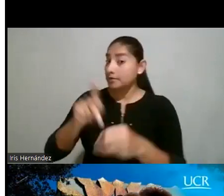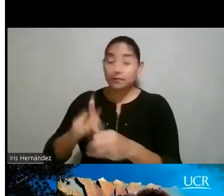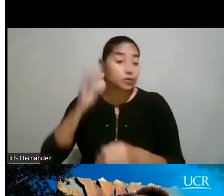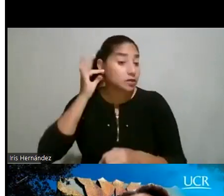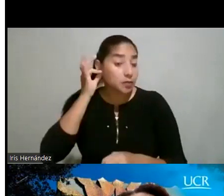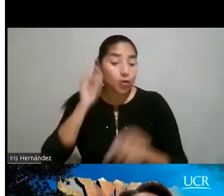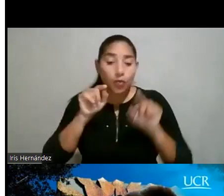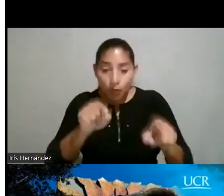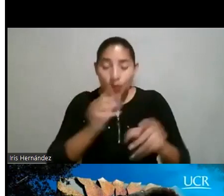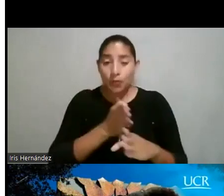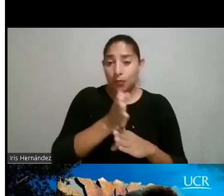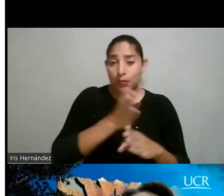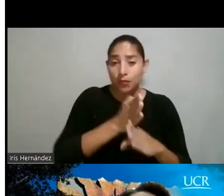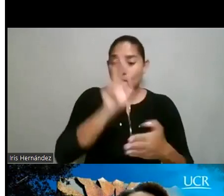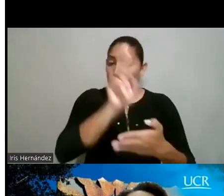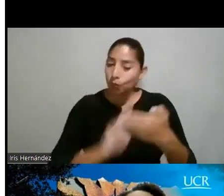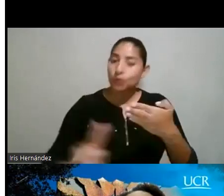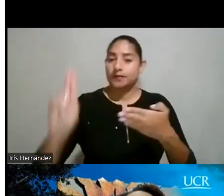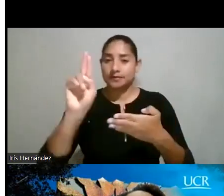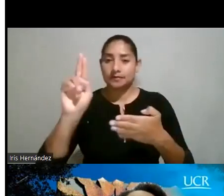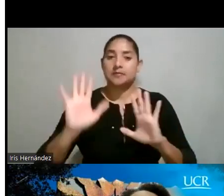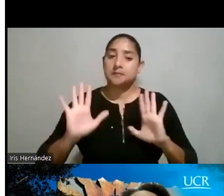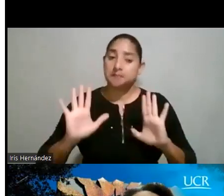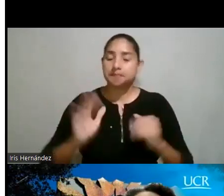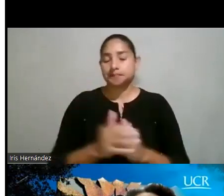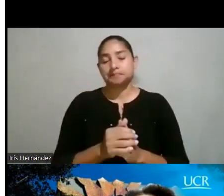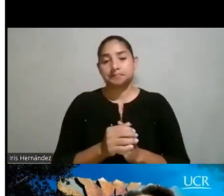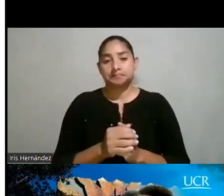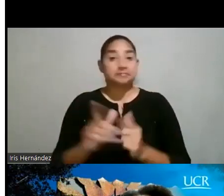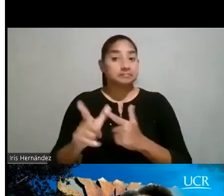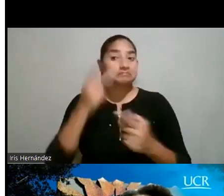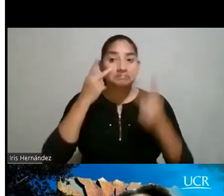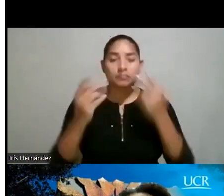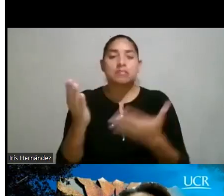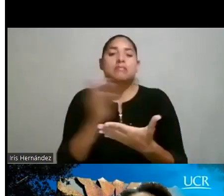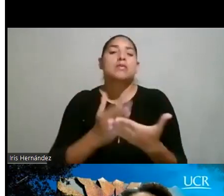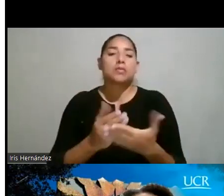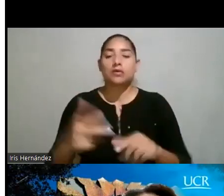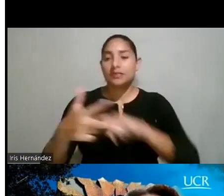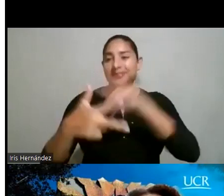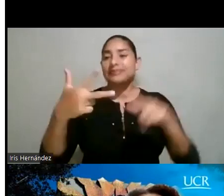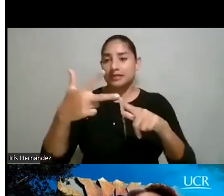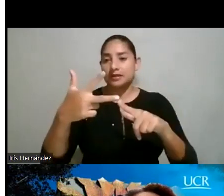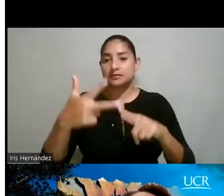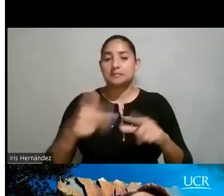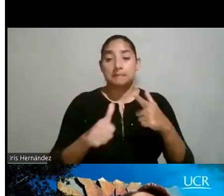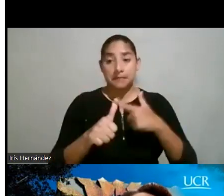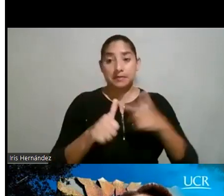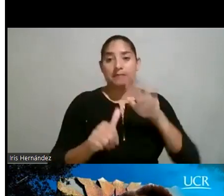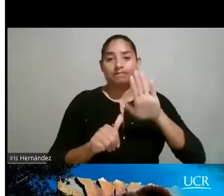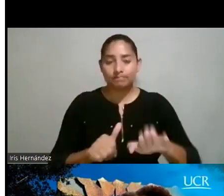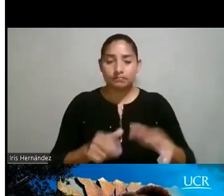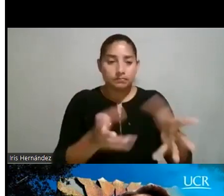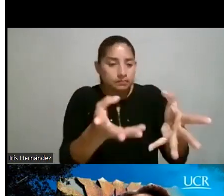en el ámbito universitario, ¿verdad? Y entonces vemos al menos estas tres etapas. La primera es una etapa de